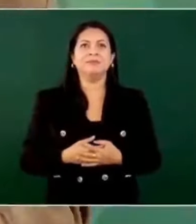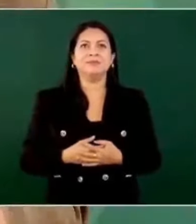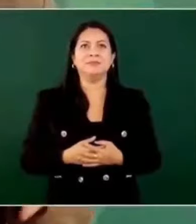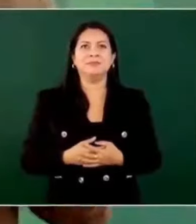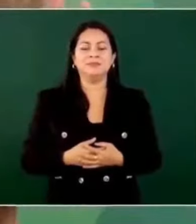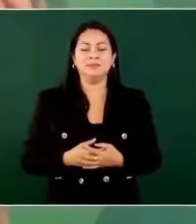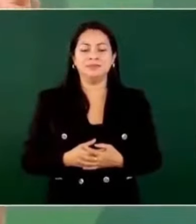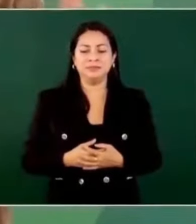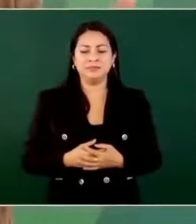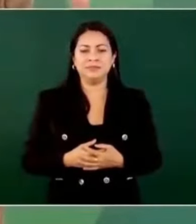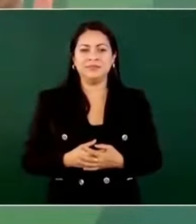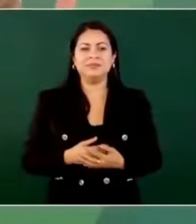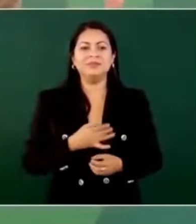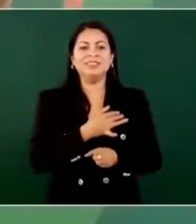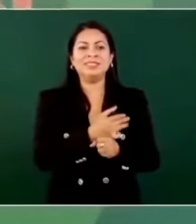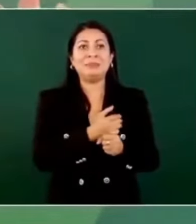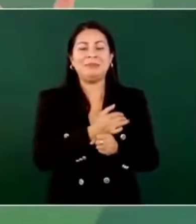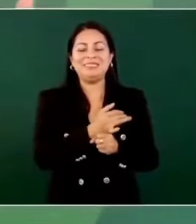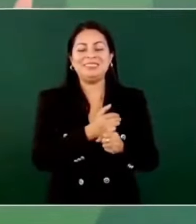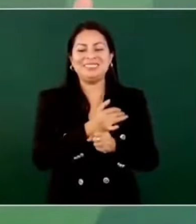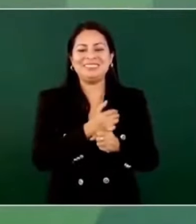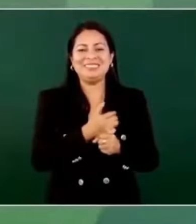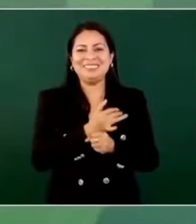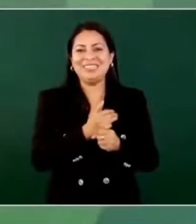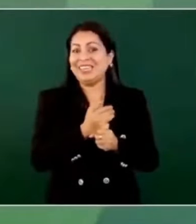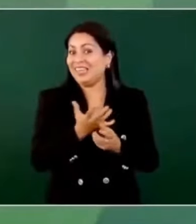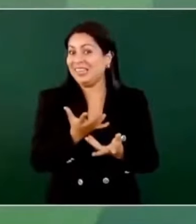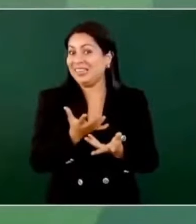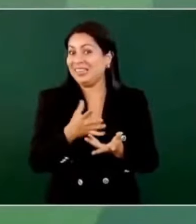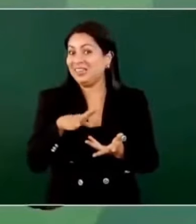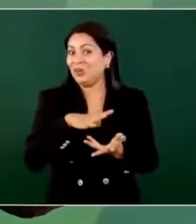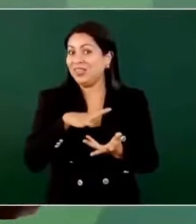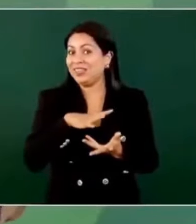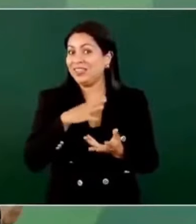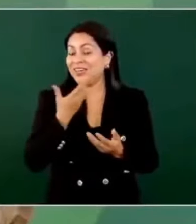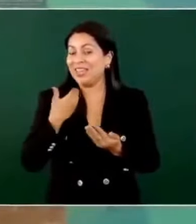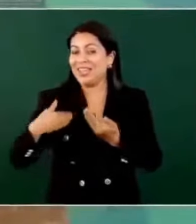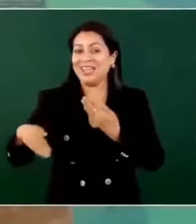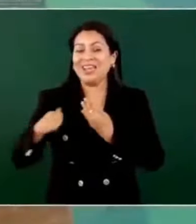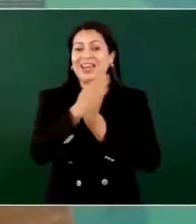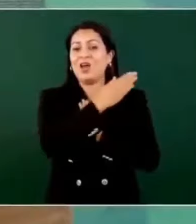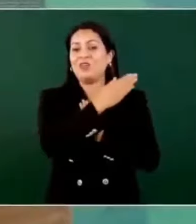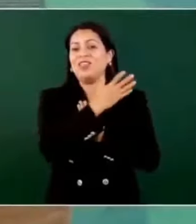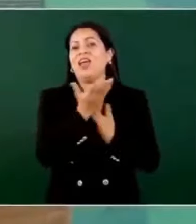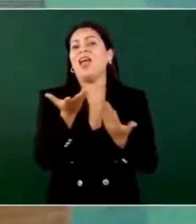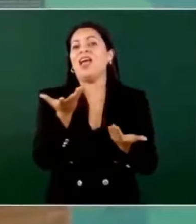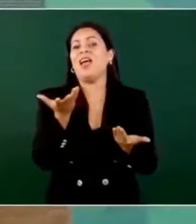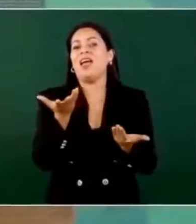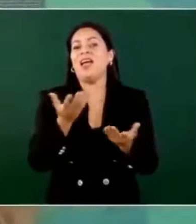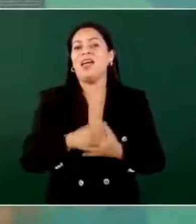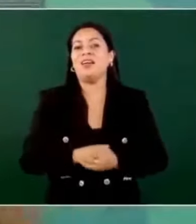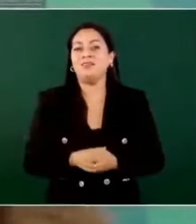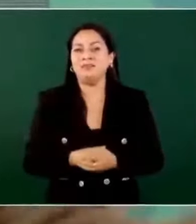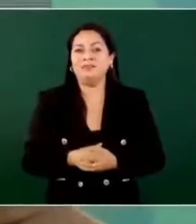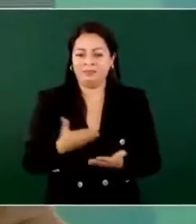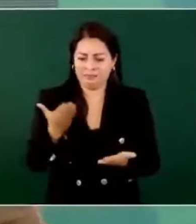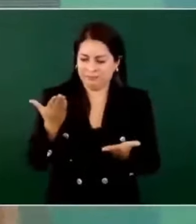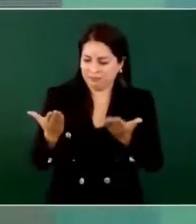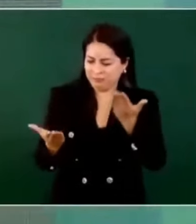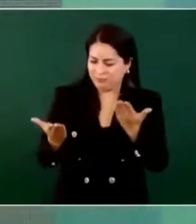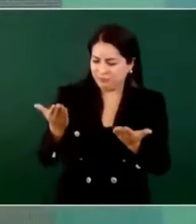que se investigue lo que tiene Claudia y se compare,